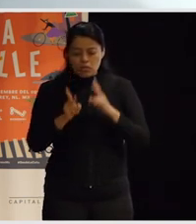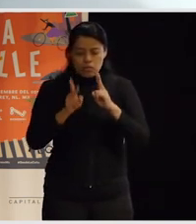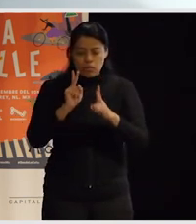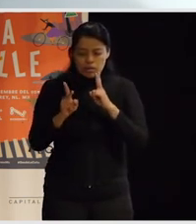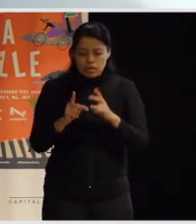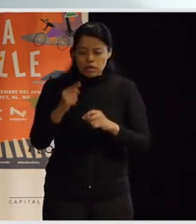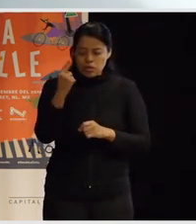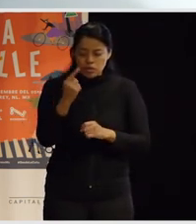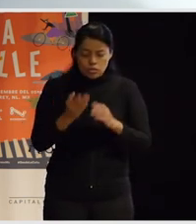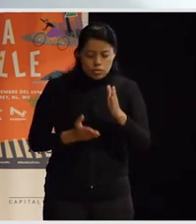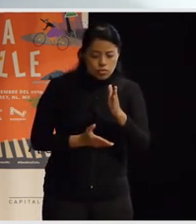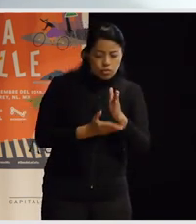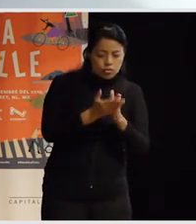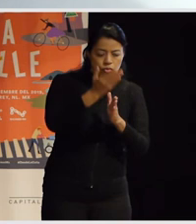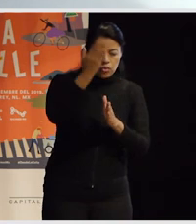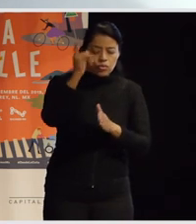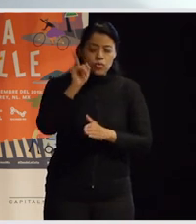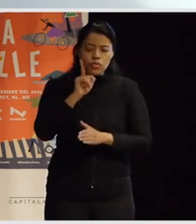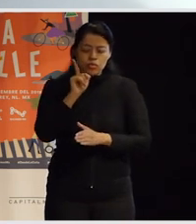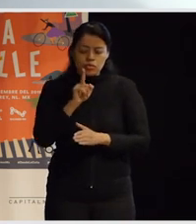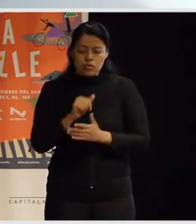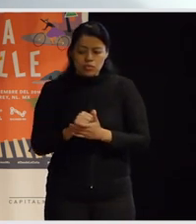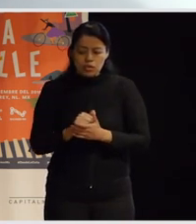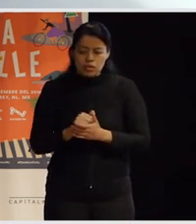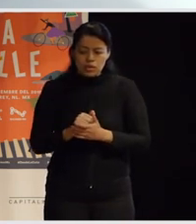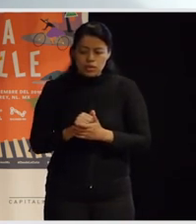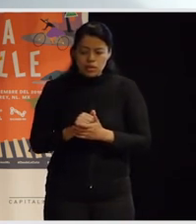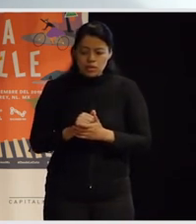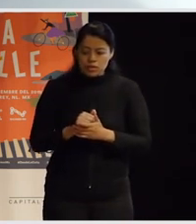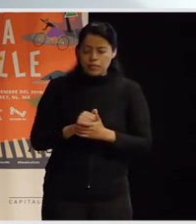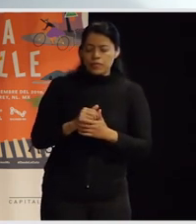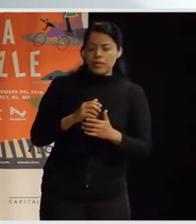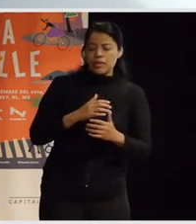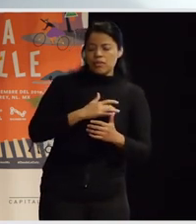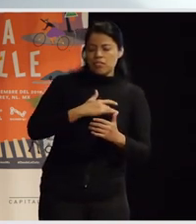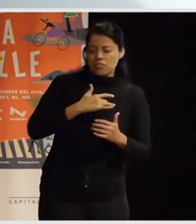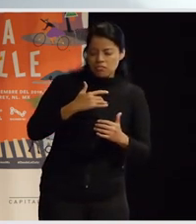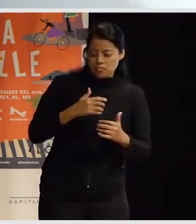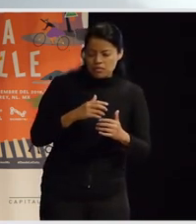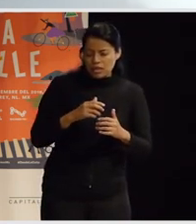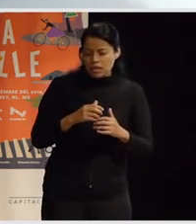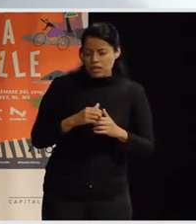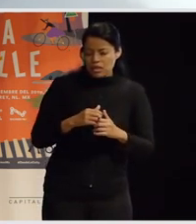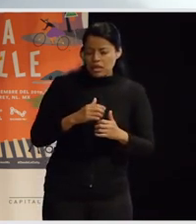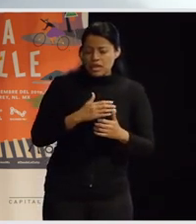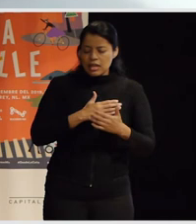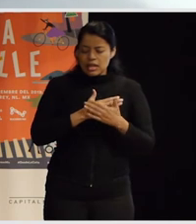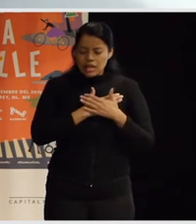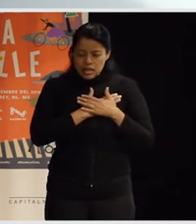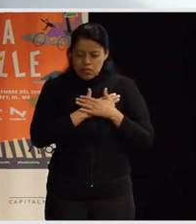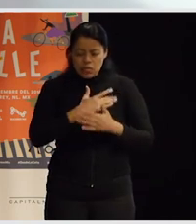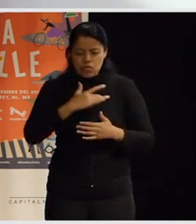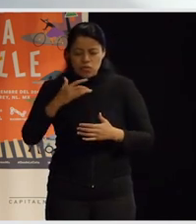de uno de los pilares de la subordinación de las mujeres frente a los hombres que es la estructura del amor romántico ¿no? entonces ella dice en realidad el amor romántico se